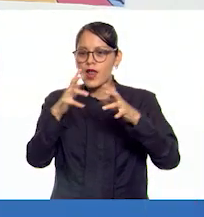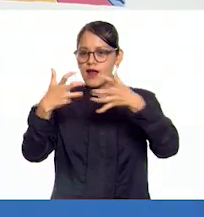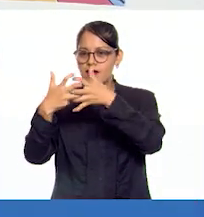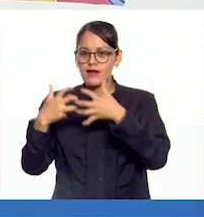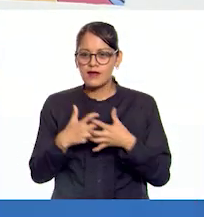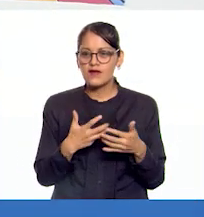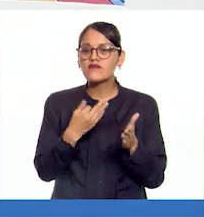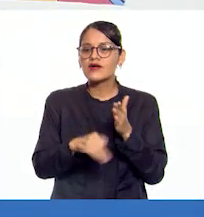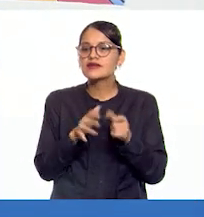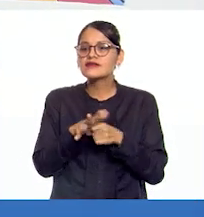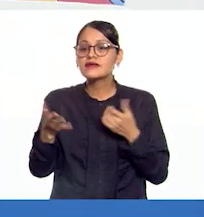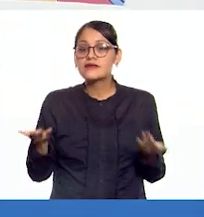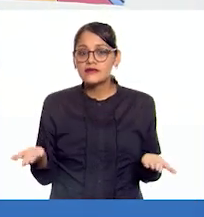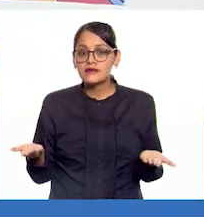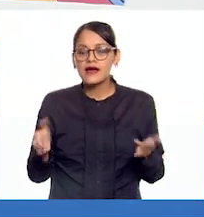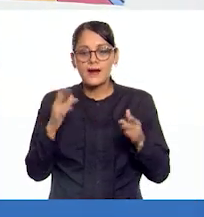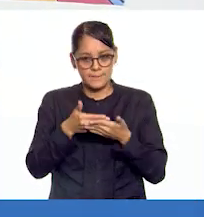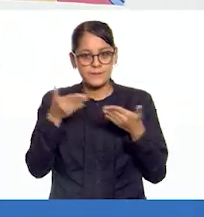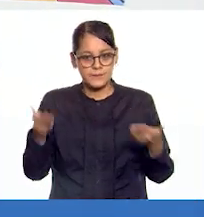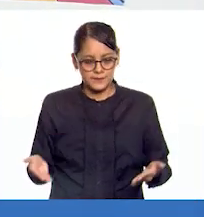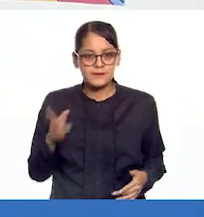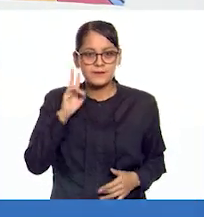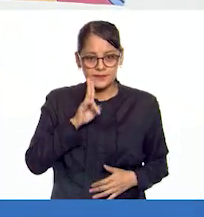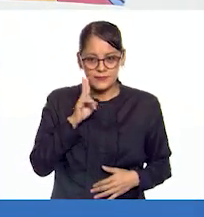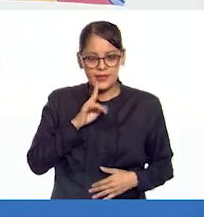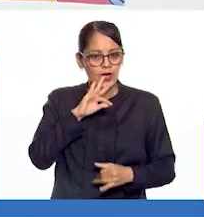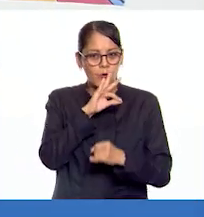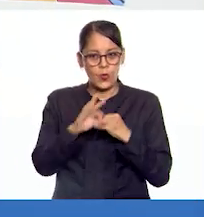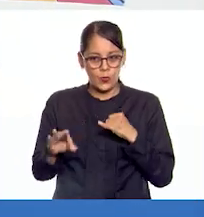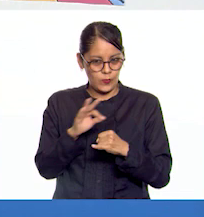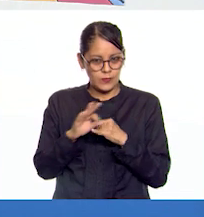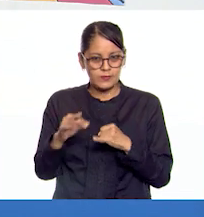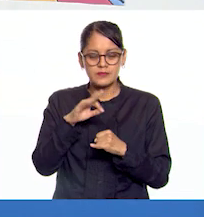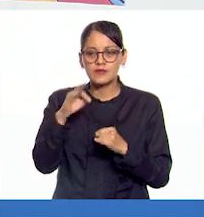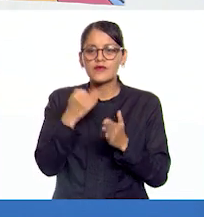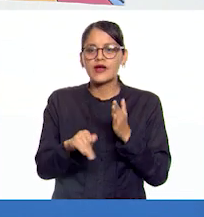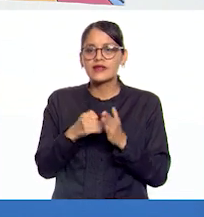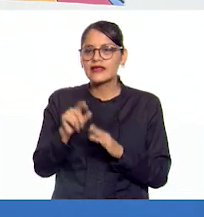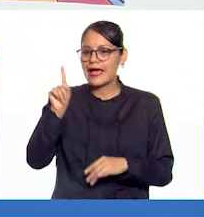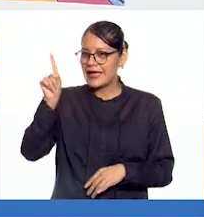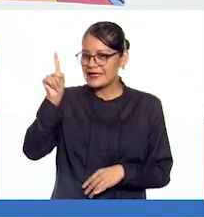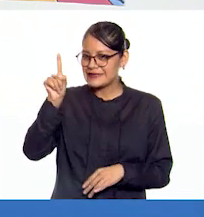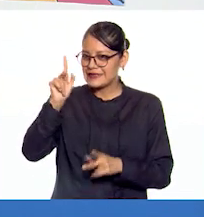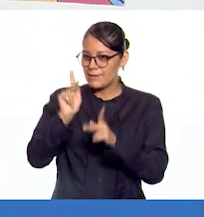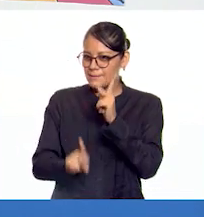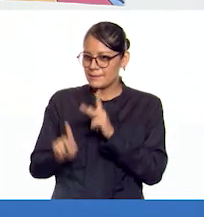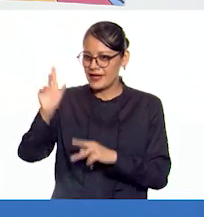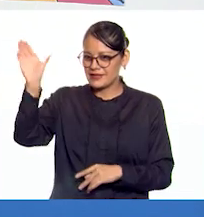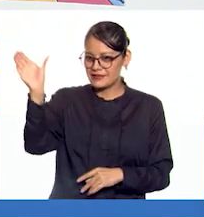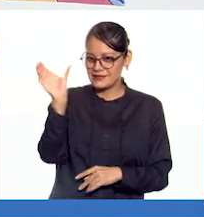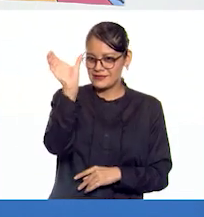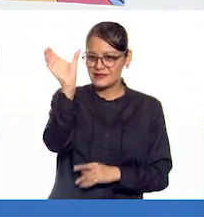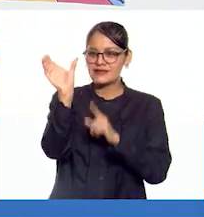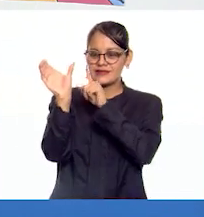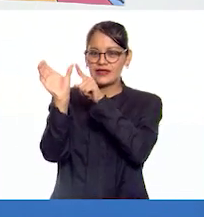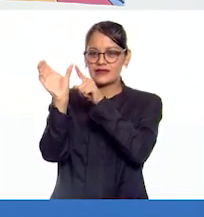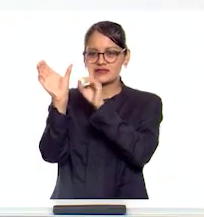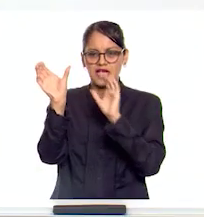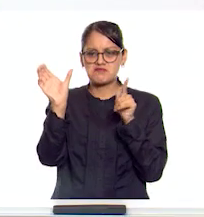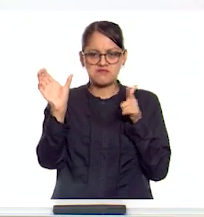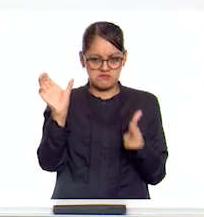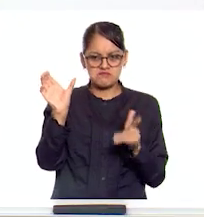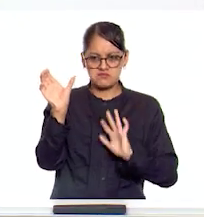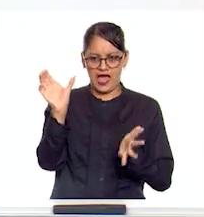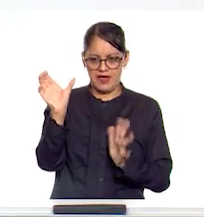faltan. Ahora sí, finalmente nos queda aquella pieza porque esta ya la teníamos identificada